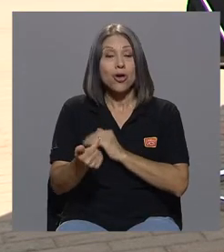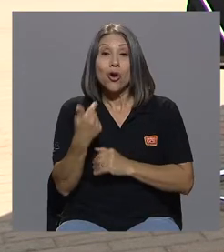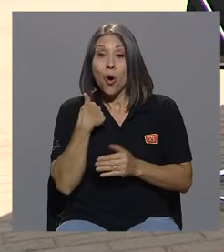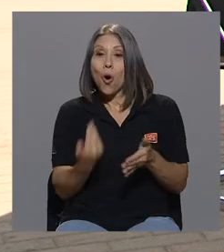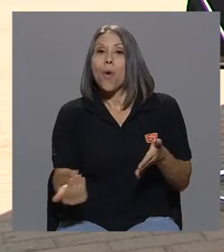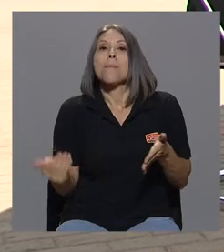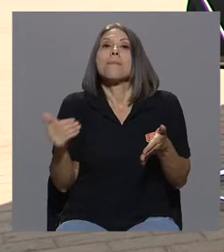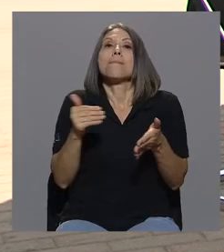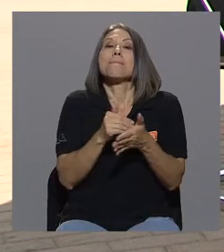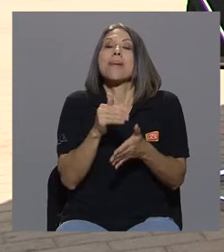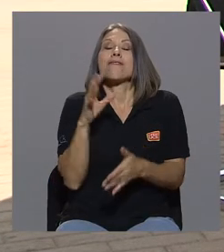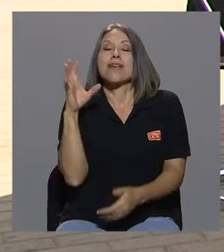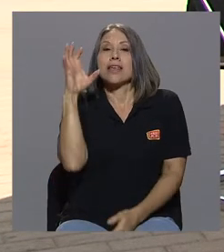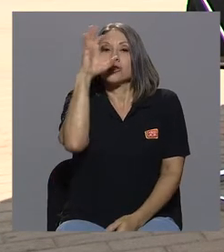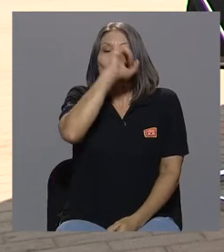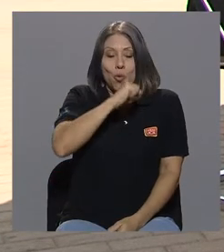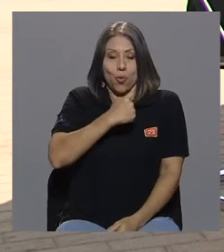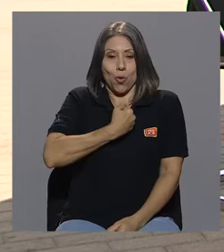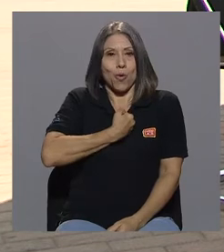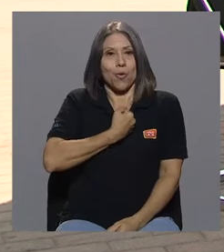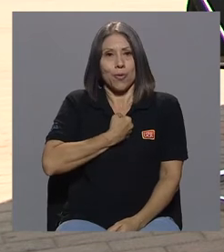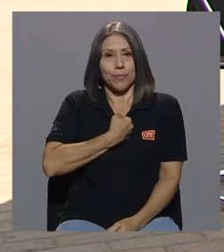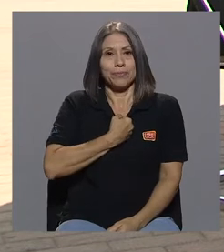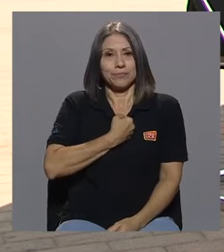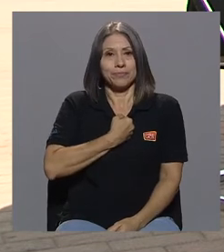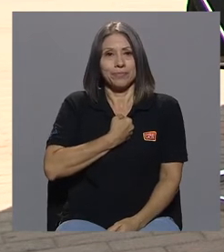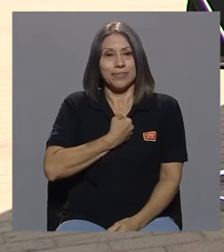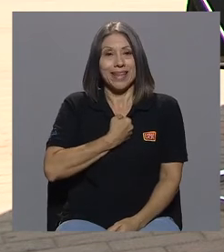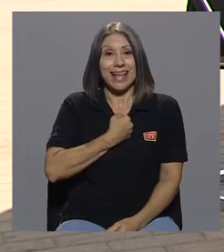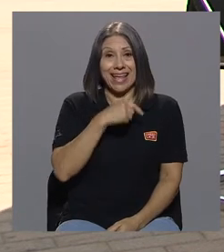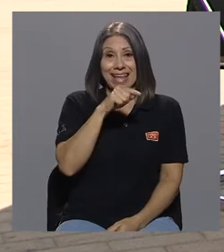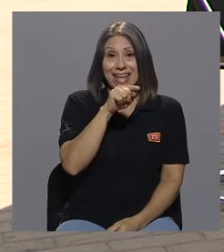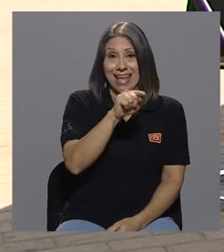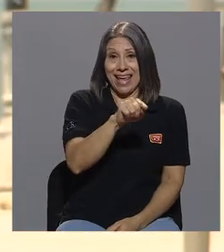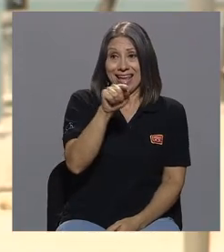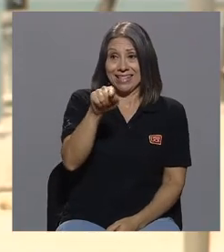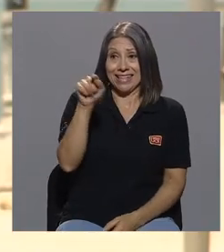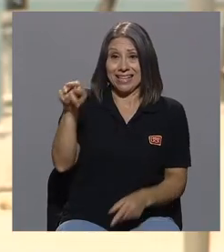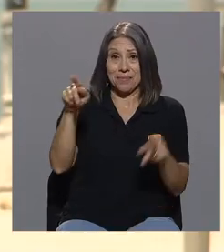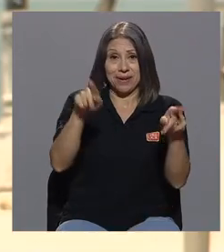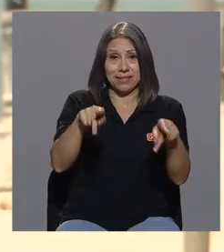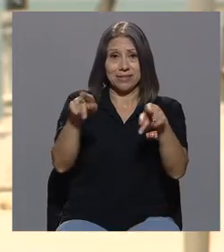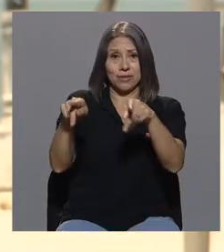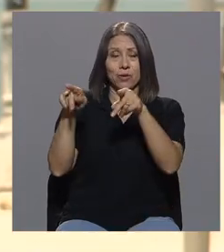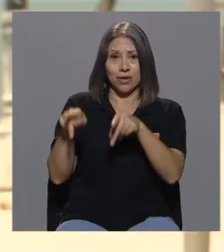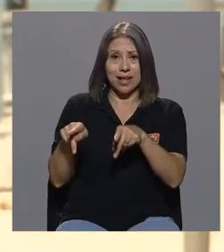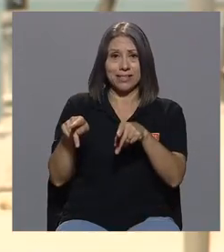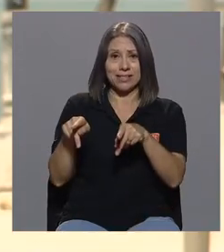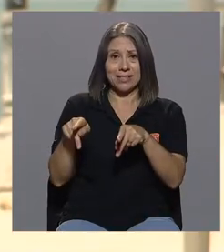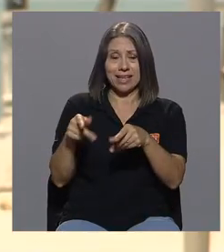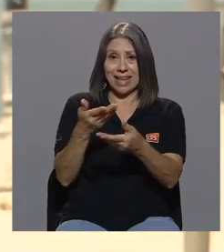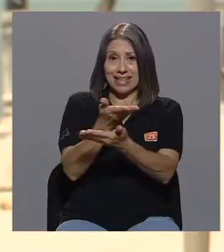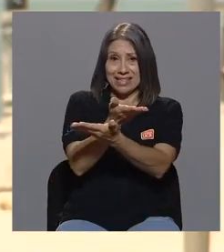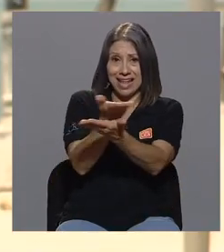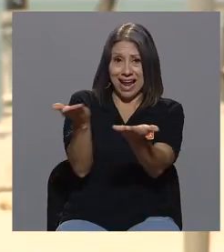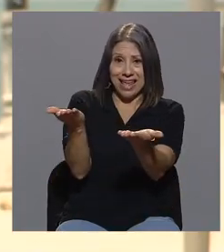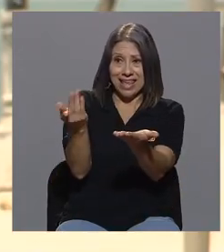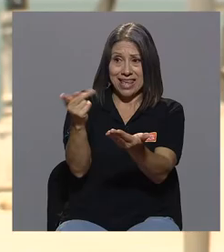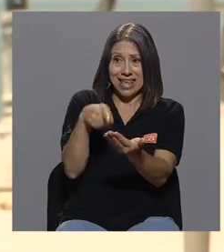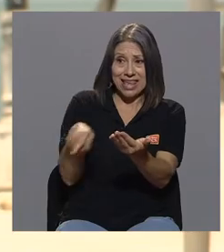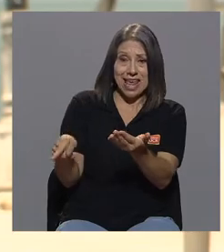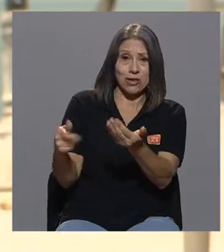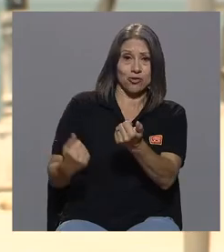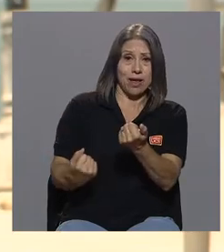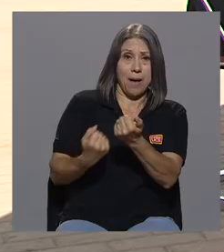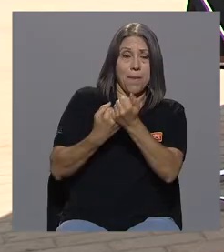decirlo. Y estas personas que están ahí y que me brindan su mano me